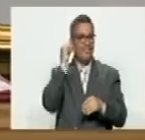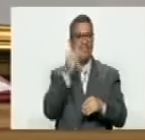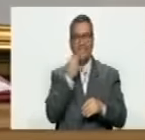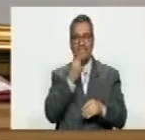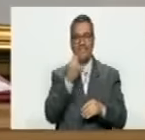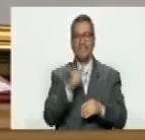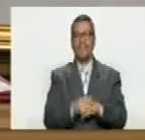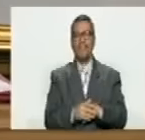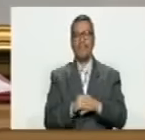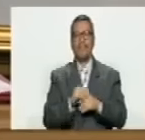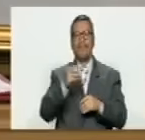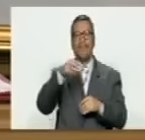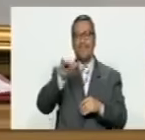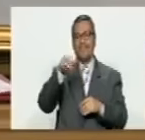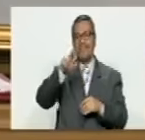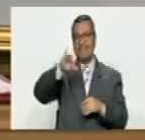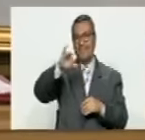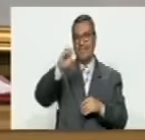Y Churio.